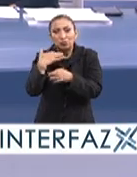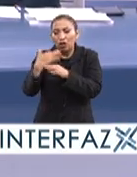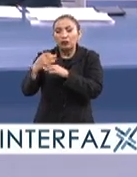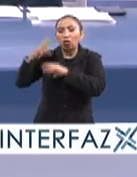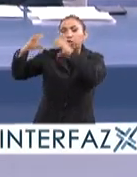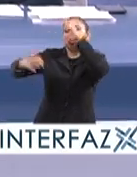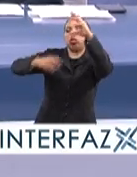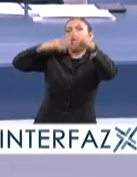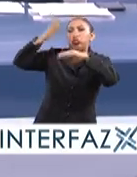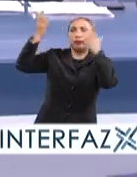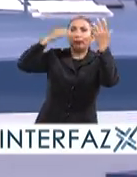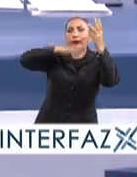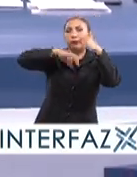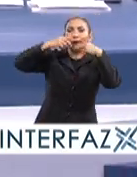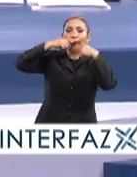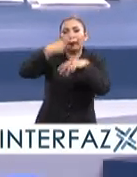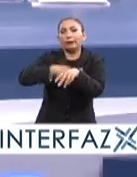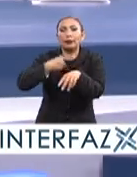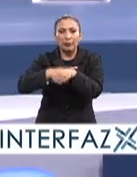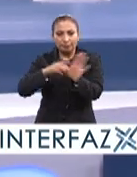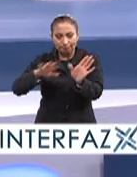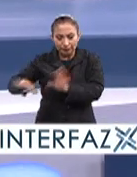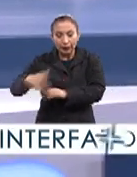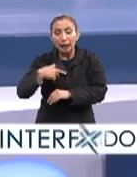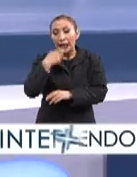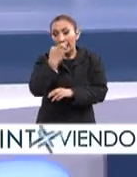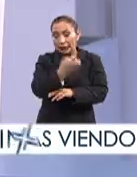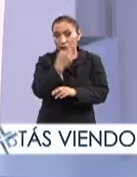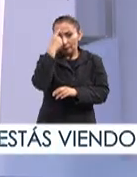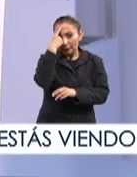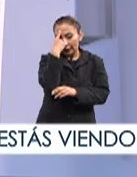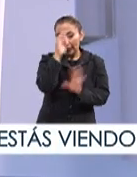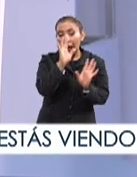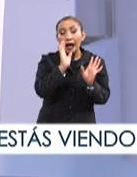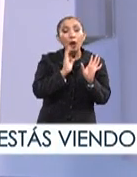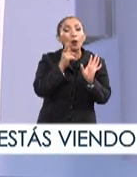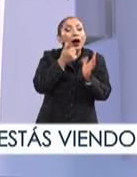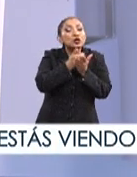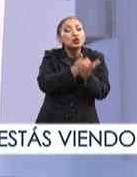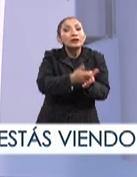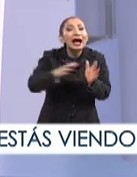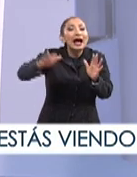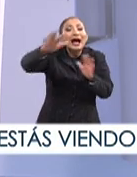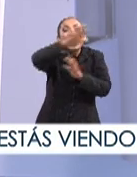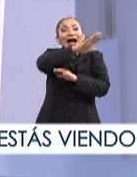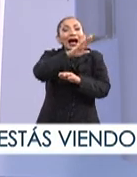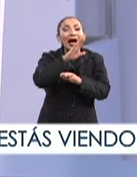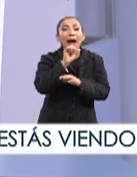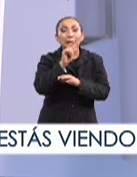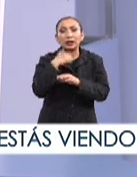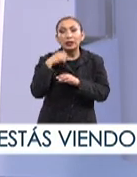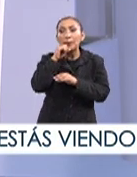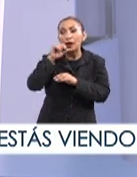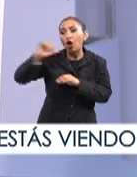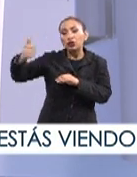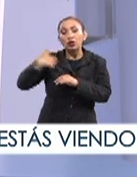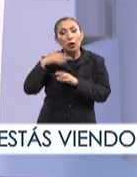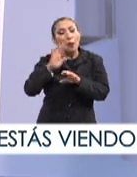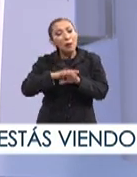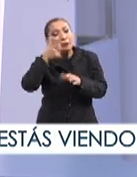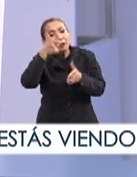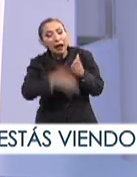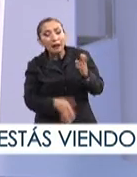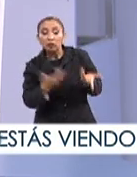pegando. Entonces la principal ventaja es ambiental. Entonces ya con eso en mente, la verdad es que es cierto que también existe una presión por hacerlo más